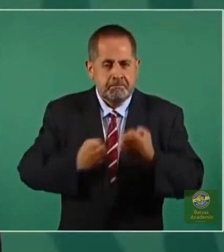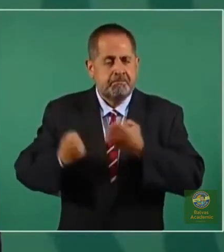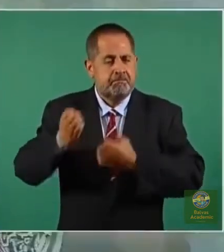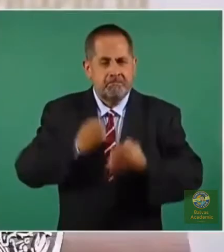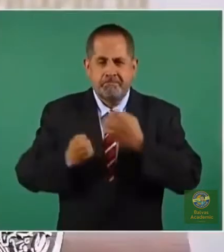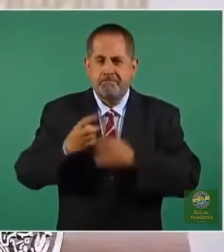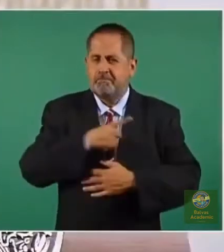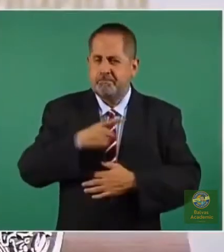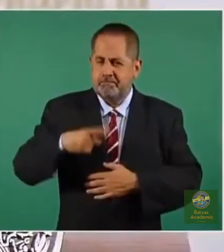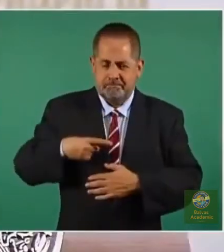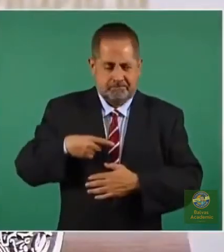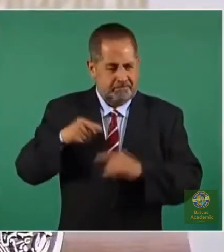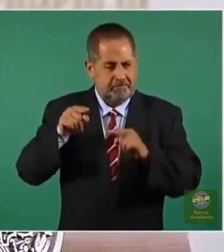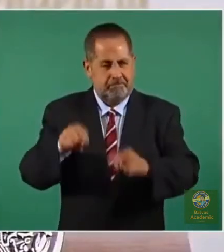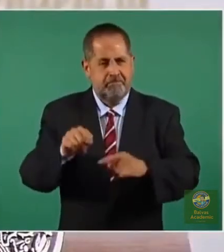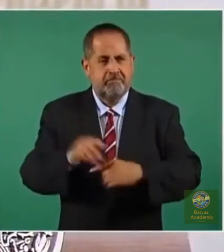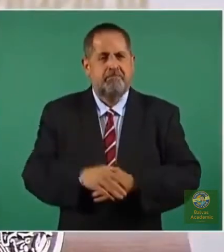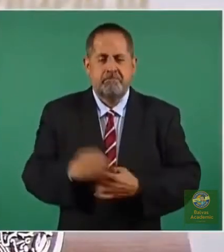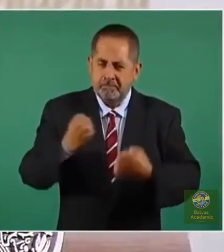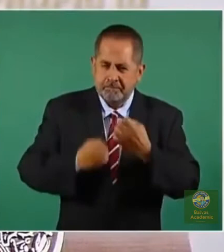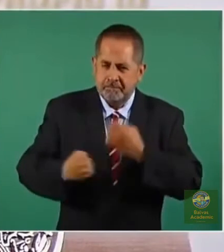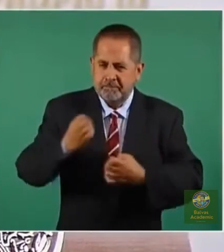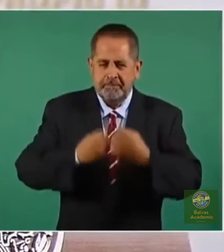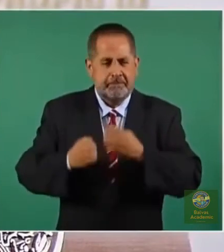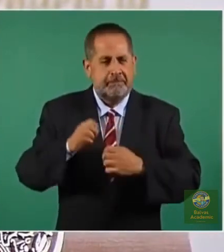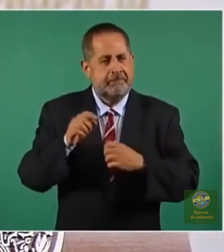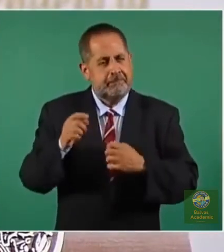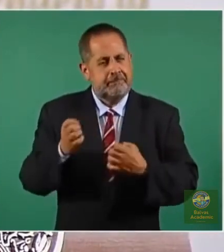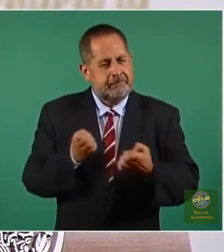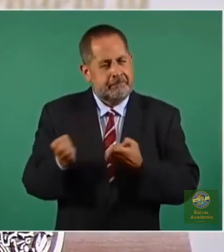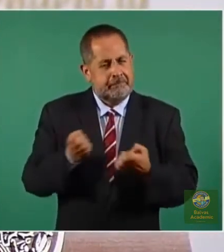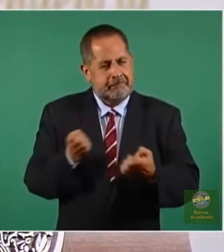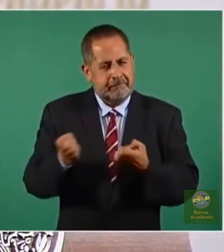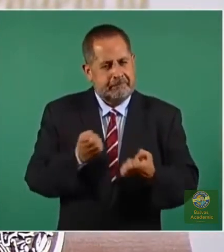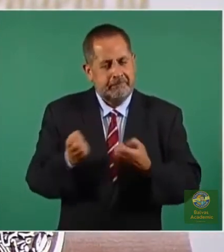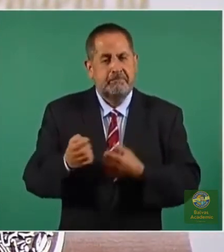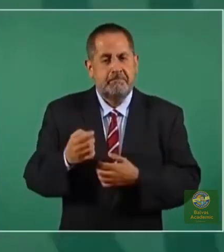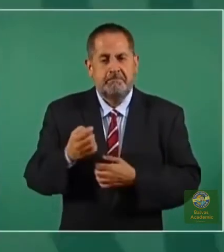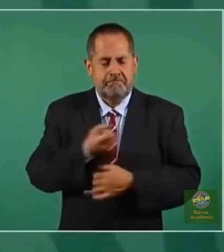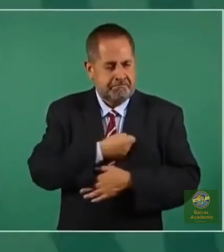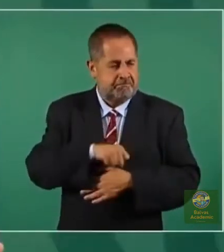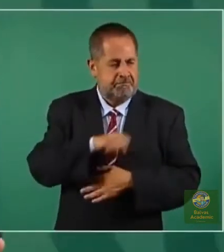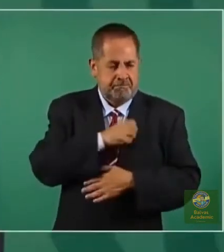el ejercicio, comer sano,